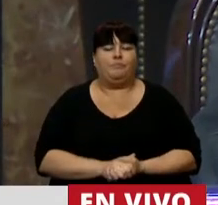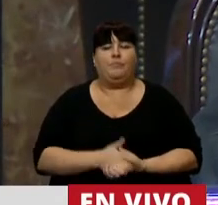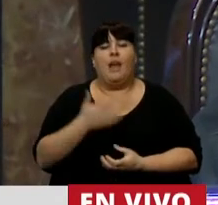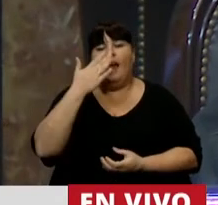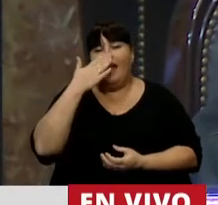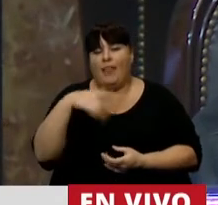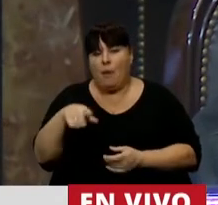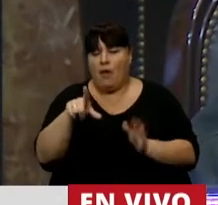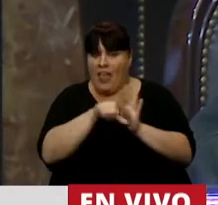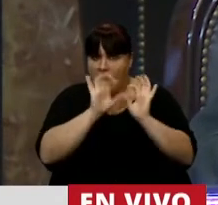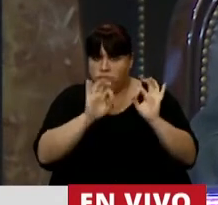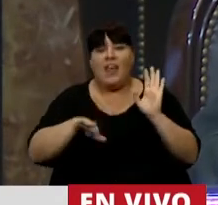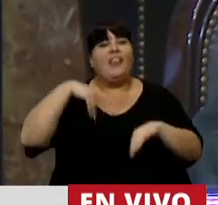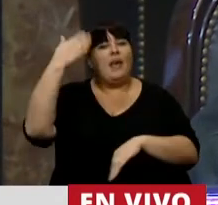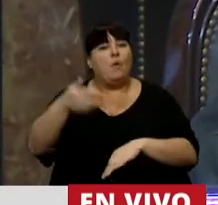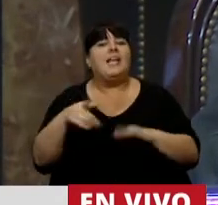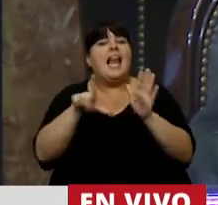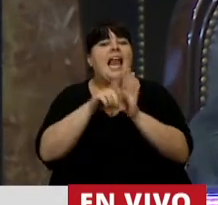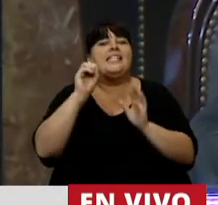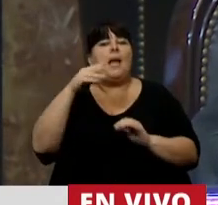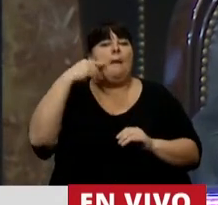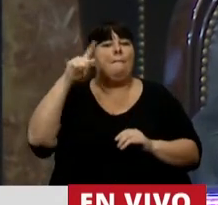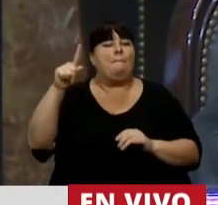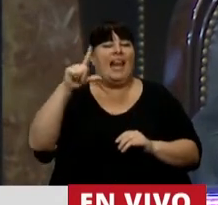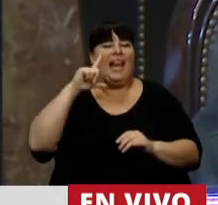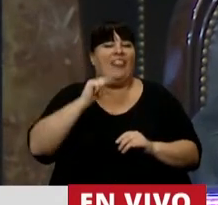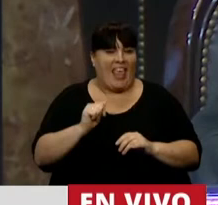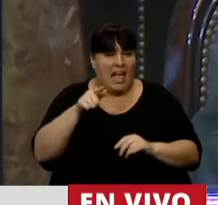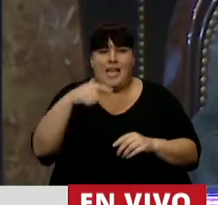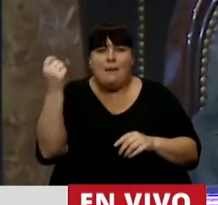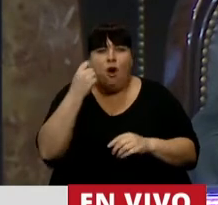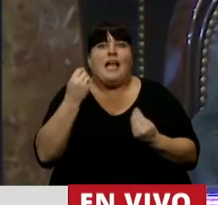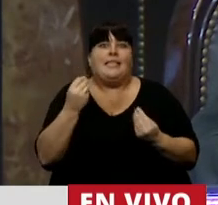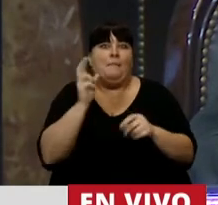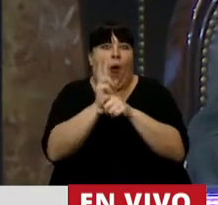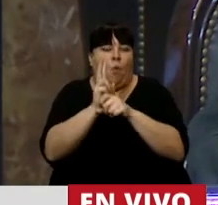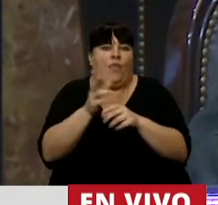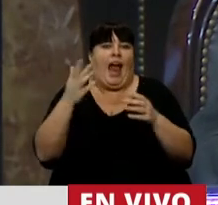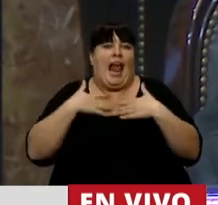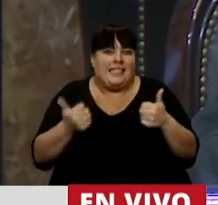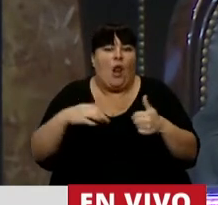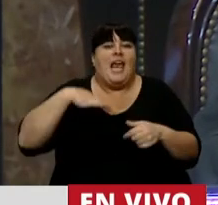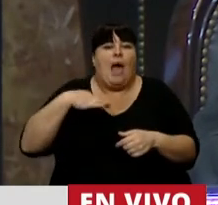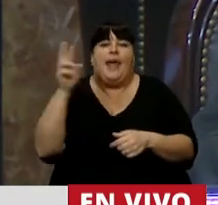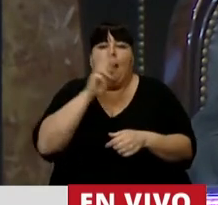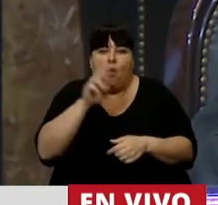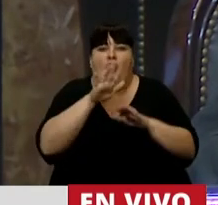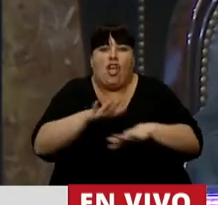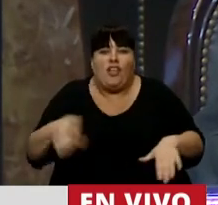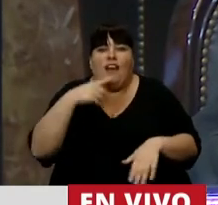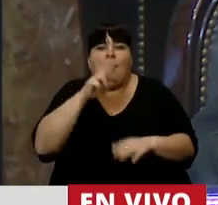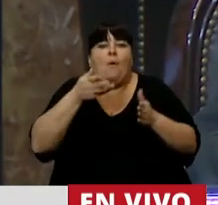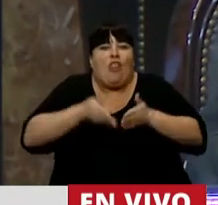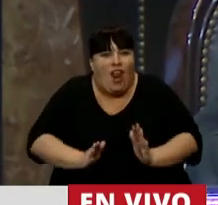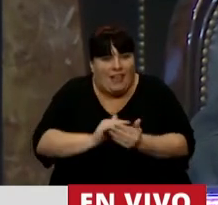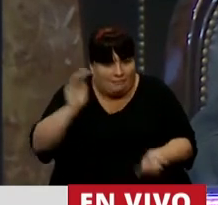Luego de esta ley vamos a tratar la ley de los mil días, fundamental para fortalecer el cuidado integral de la salud y la vida de las mujeres y de los niños y niñas